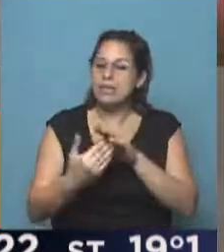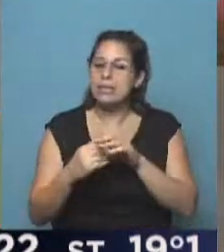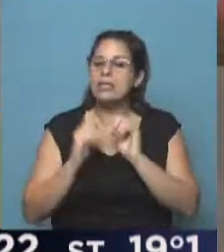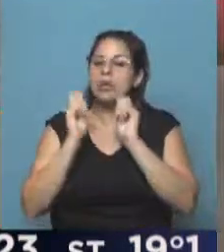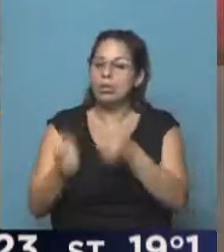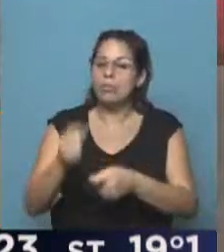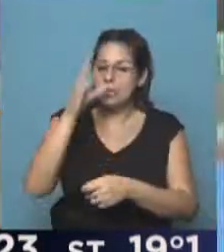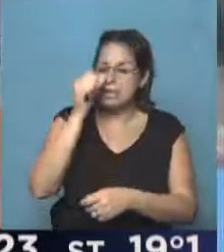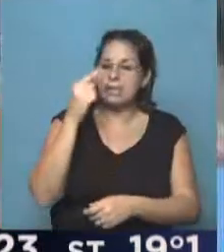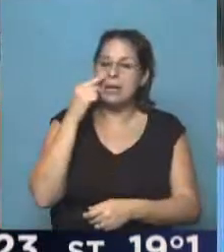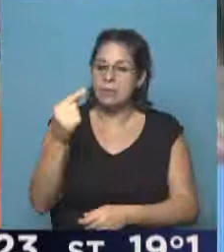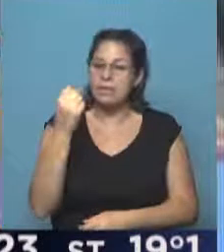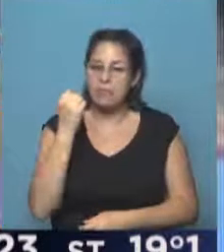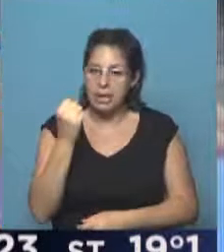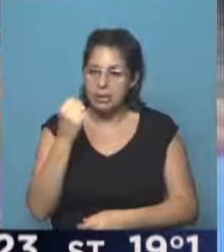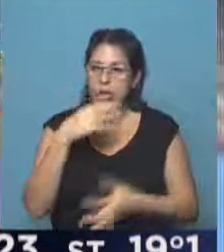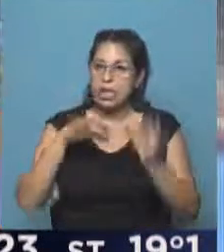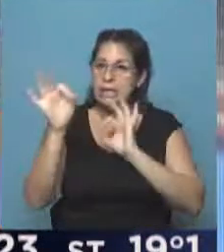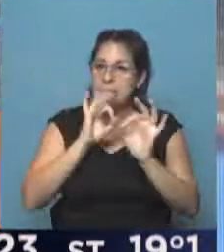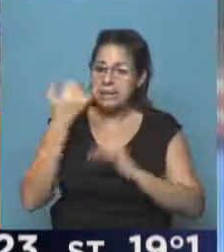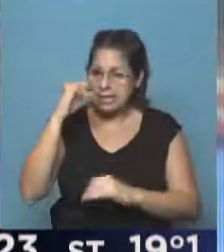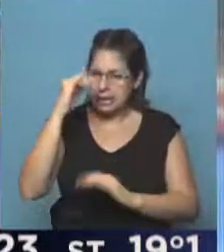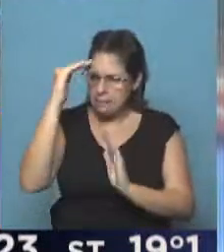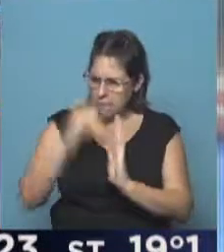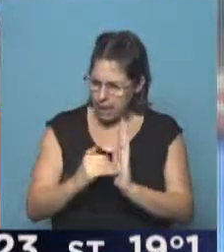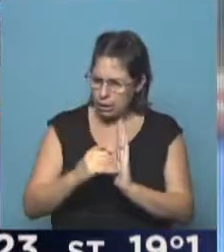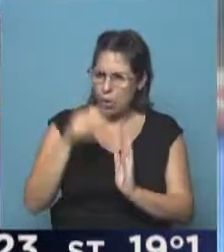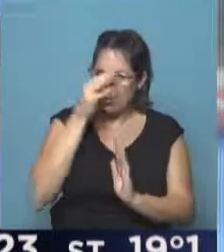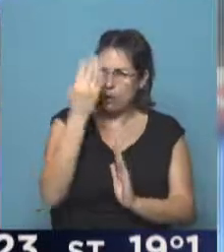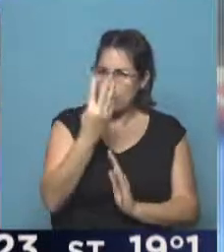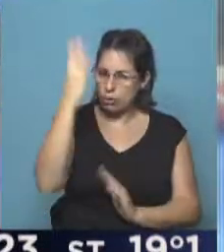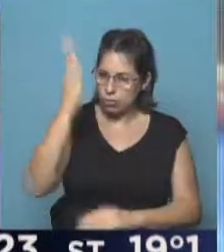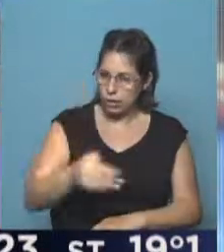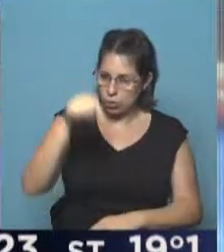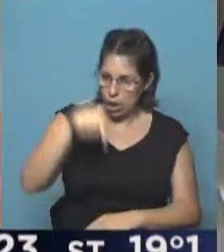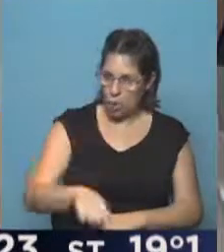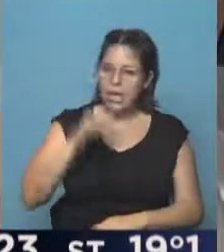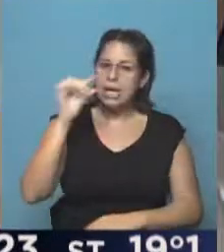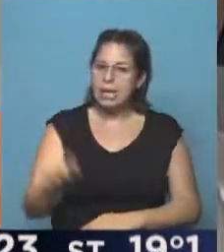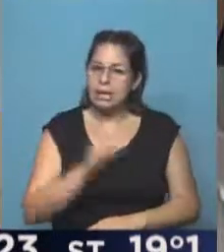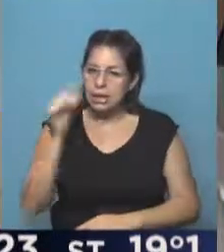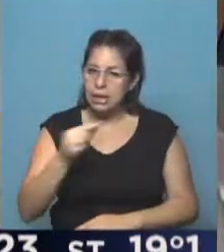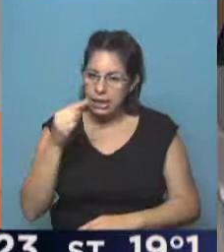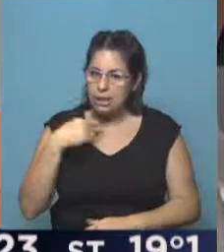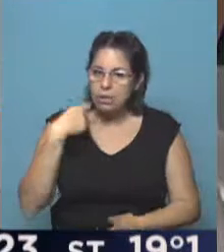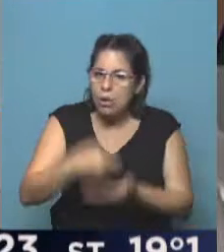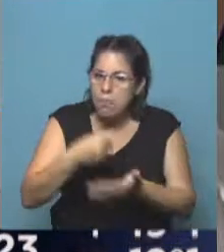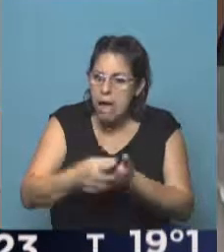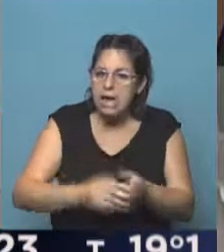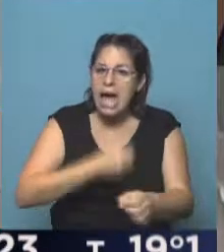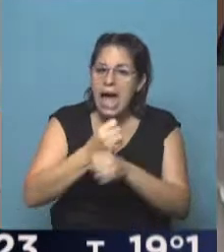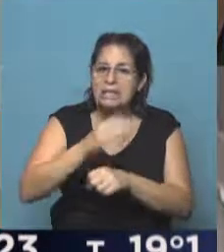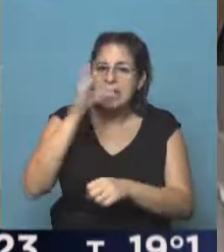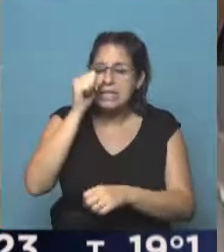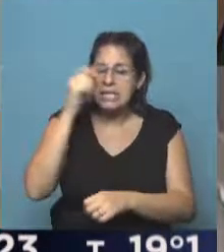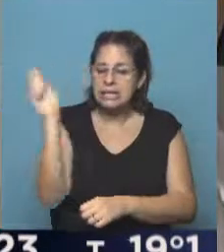.000 pesos, bajamos un poco la tasa de interés, que está en el 24%, y son créditos que se devuelven a 60 meses. Este